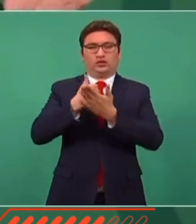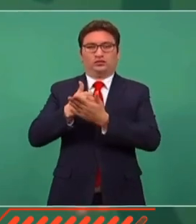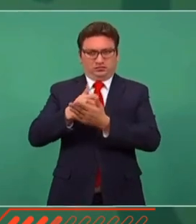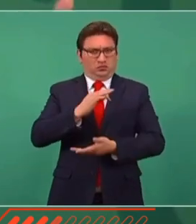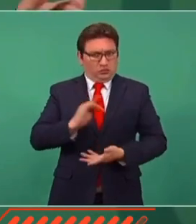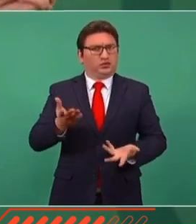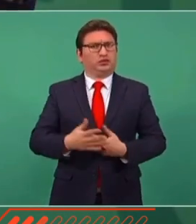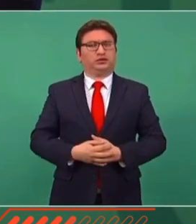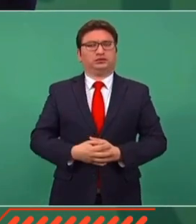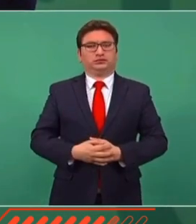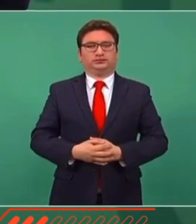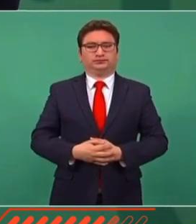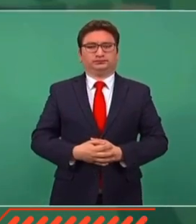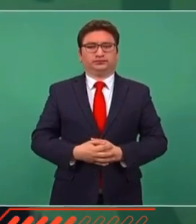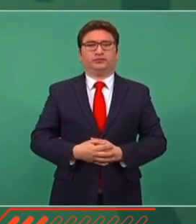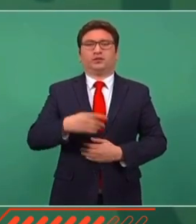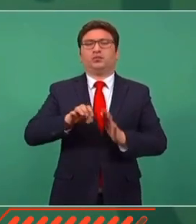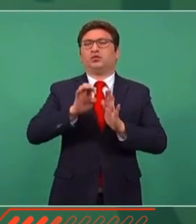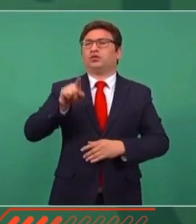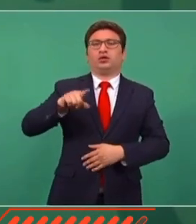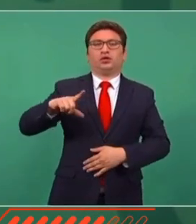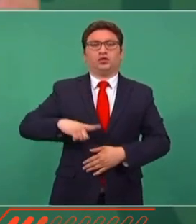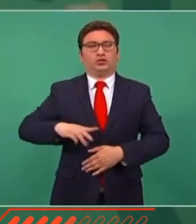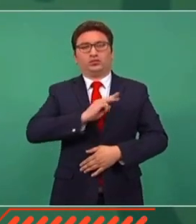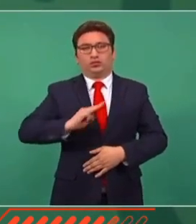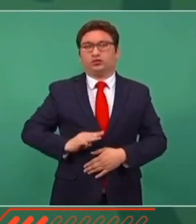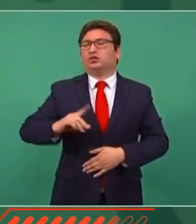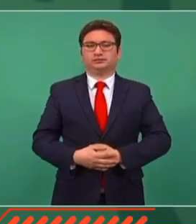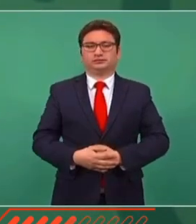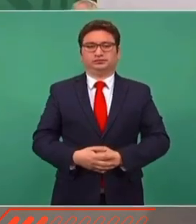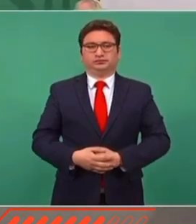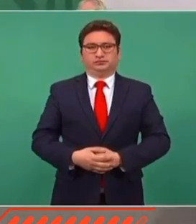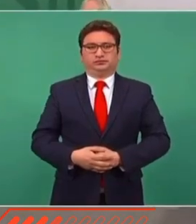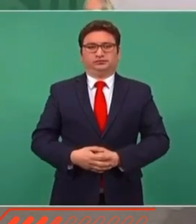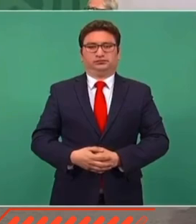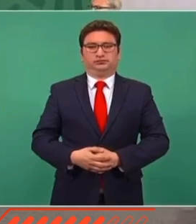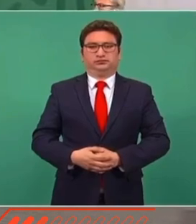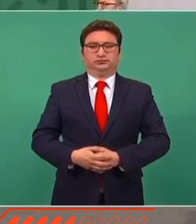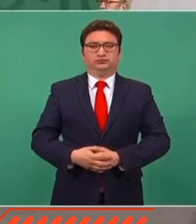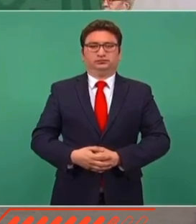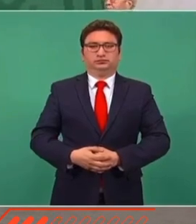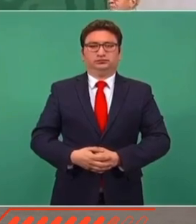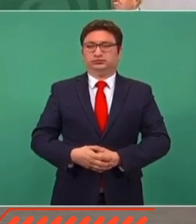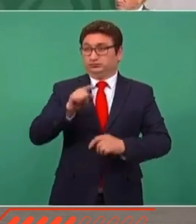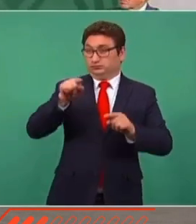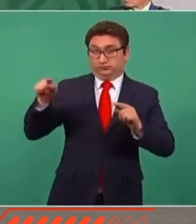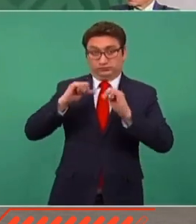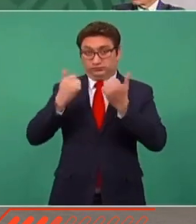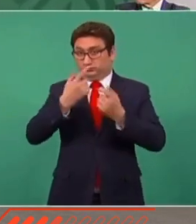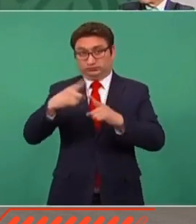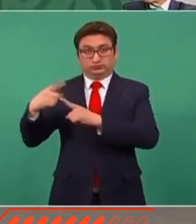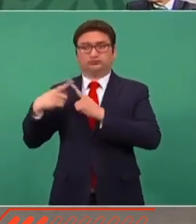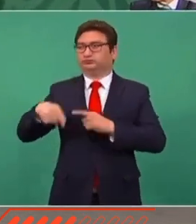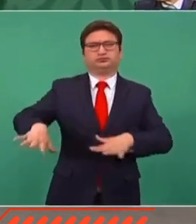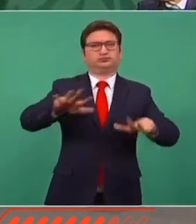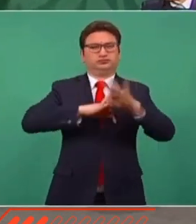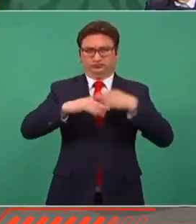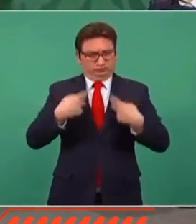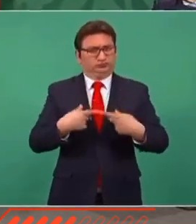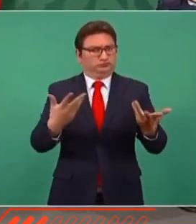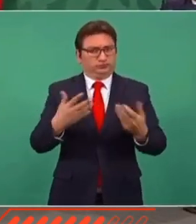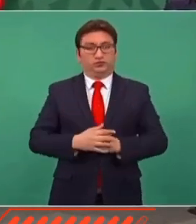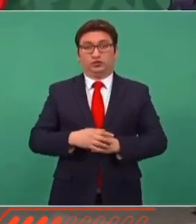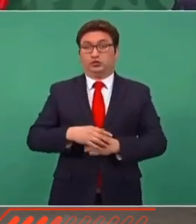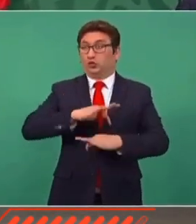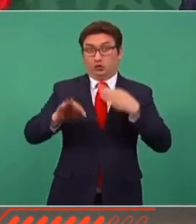¿Qué no podrían ayudar en los gobiernos municipales, los gobiernos estatales, las organizaciones civiles, los ciudadanos? ¿Qué